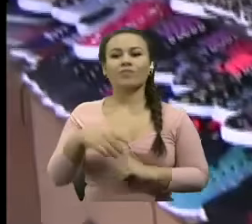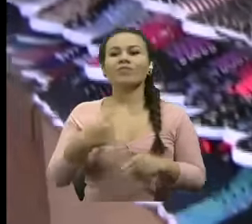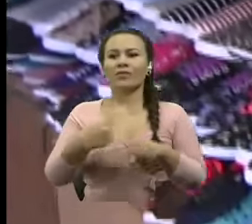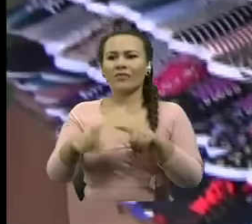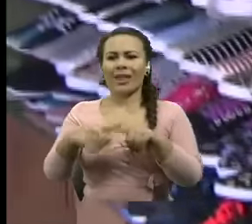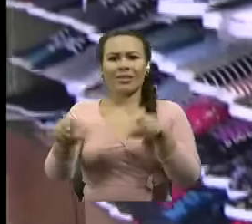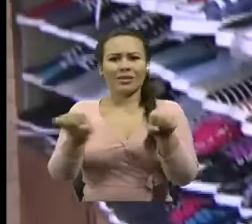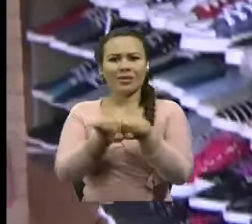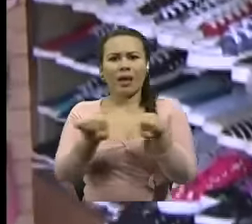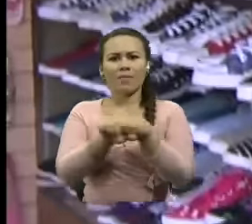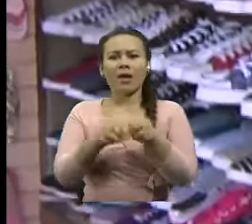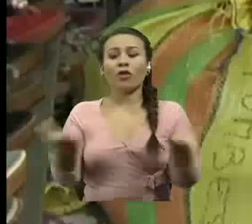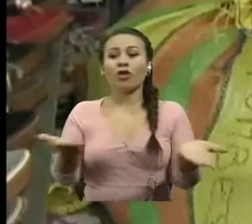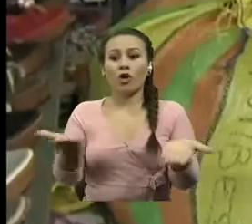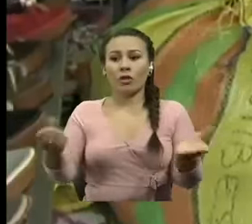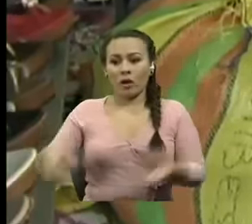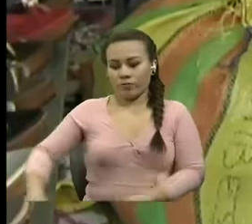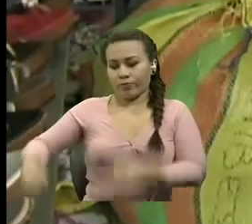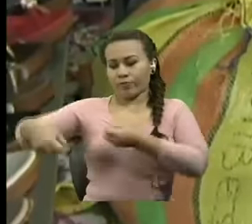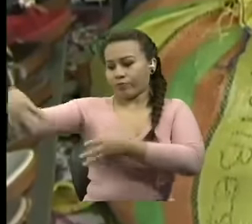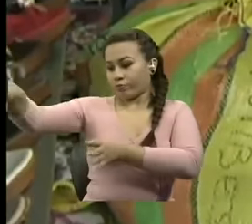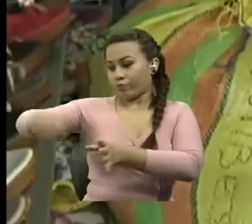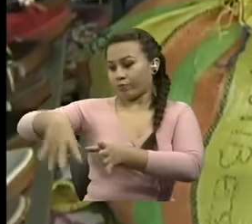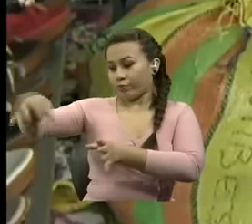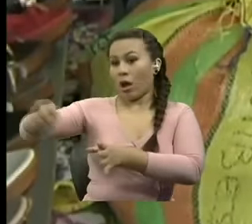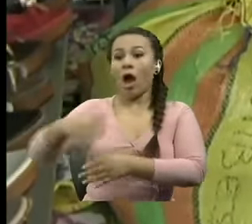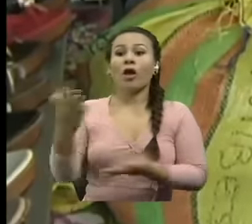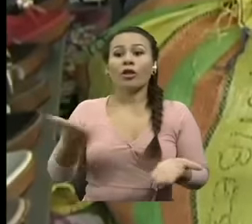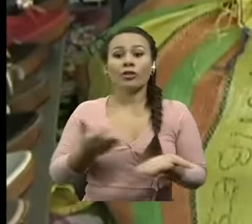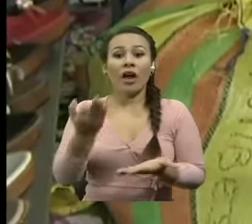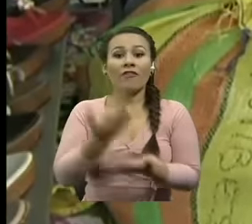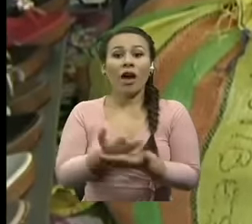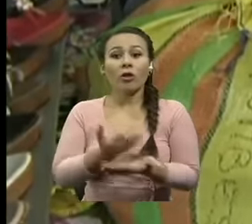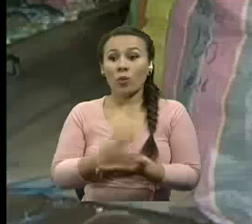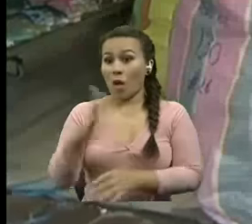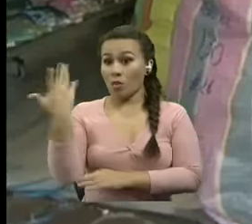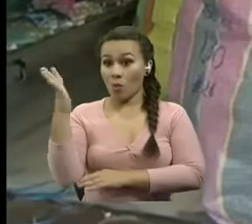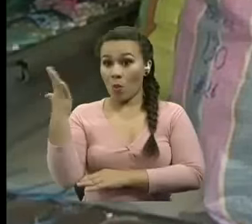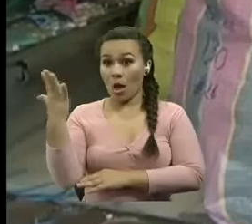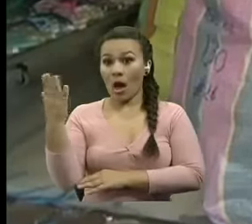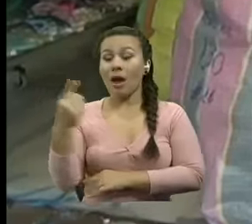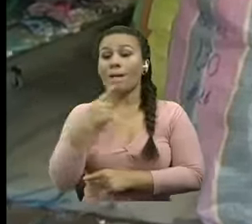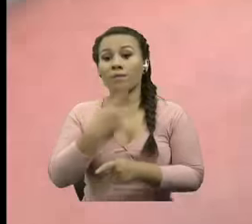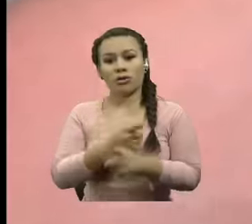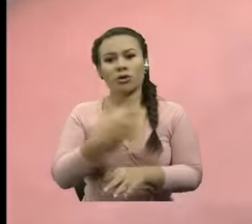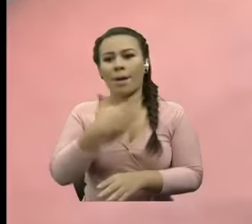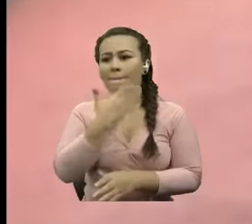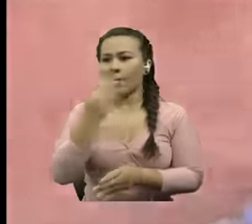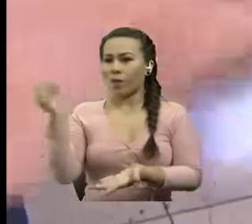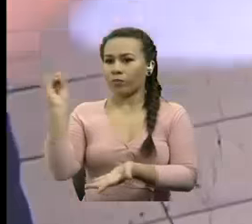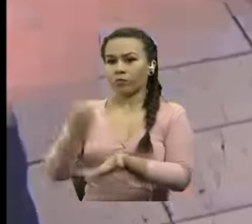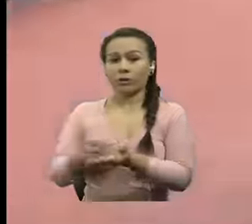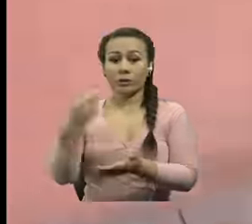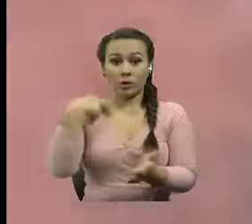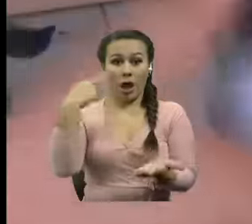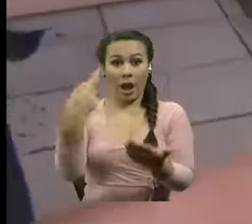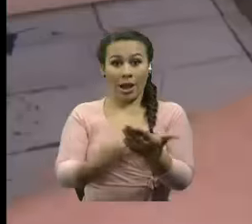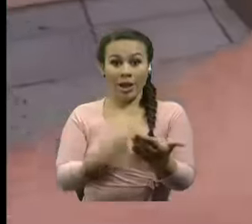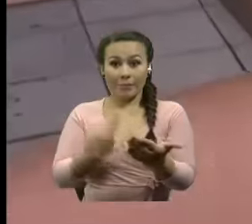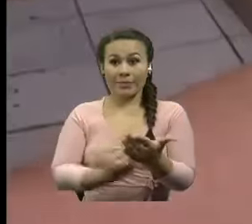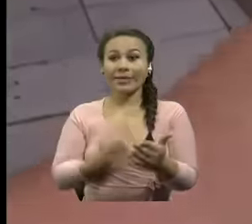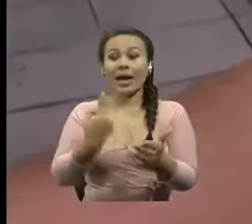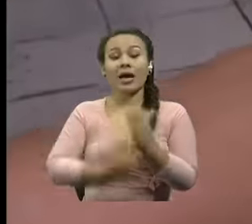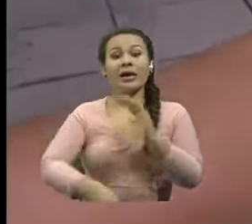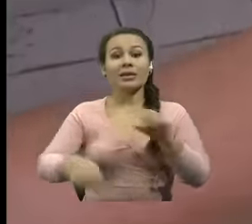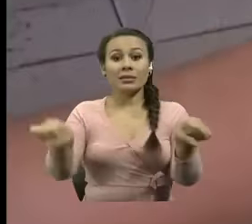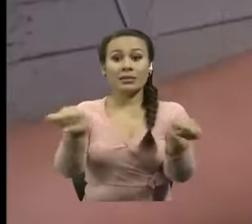debieron ingresar a los sacos ya que no se habría justificado su procedencia de manera legal lo que se revisa es obviamente que el